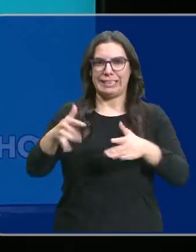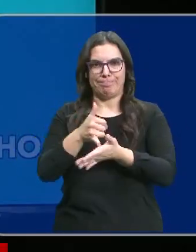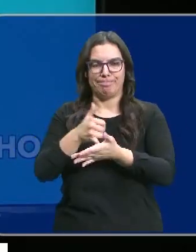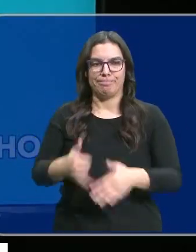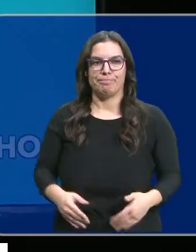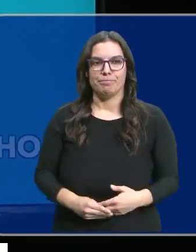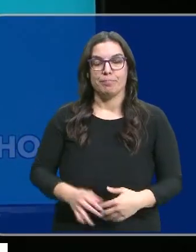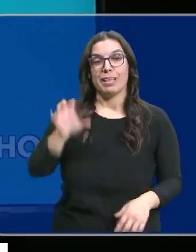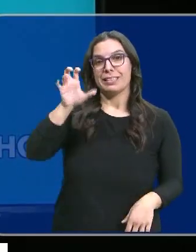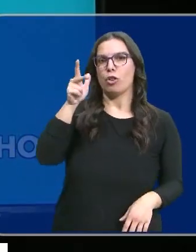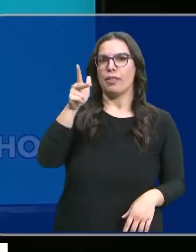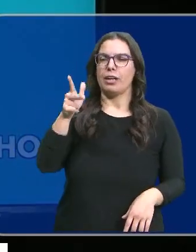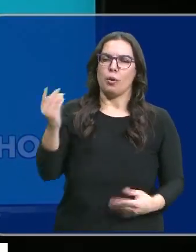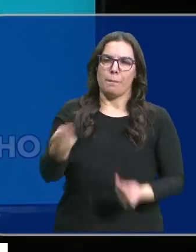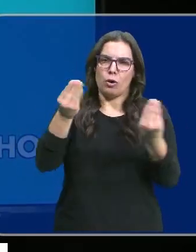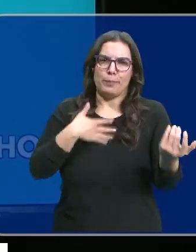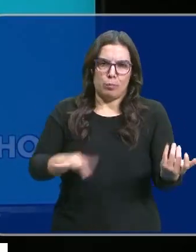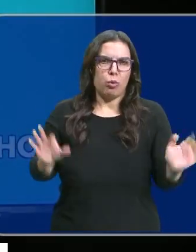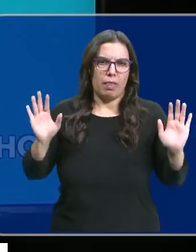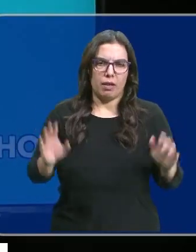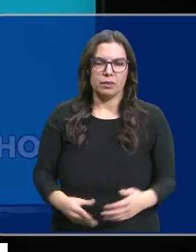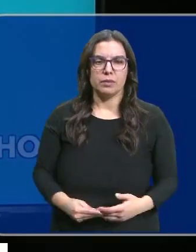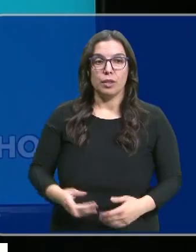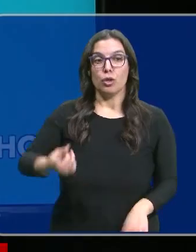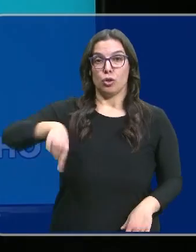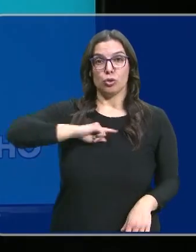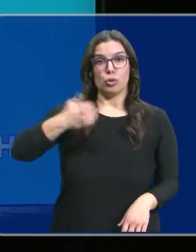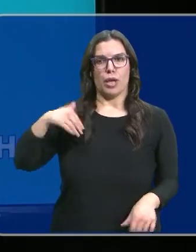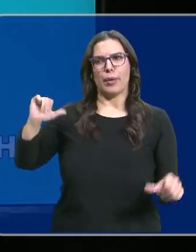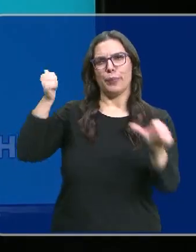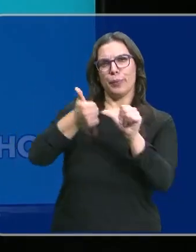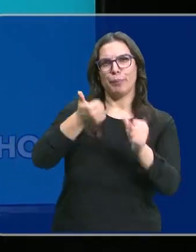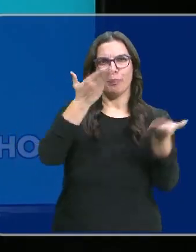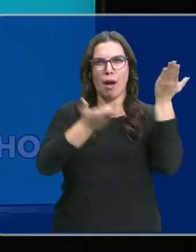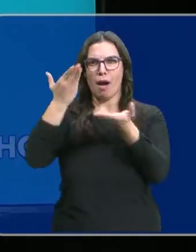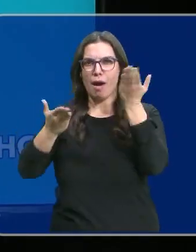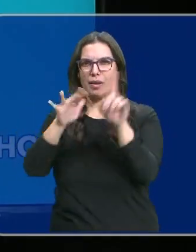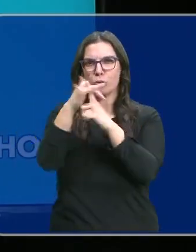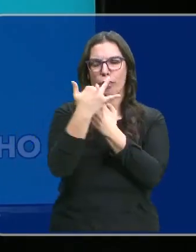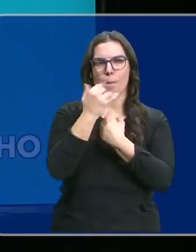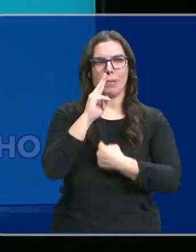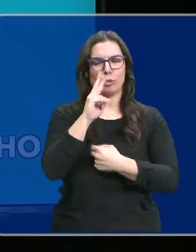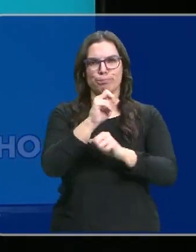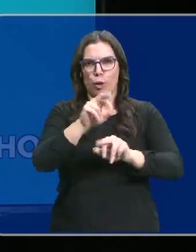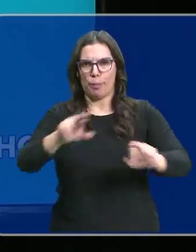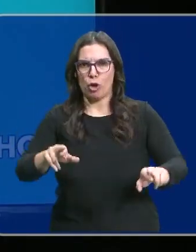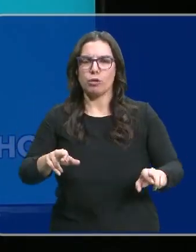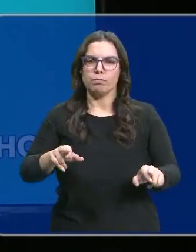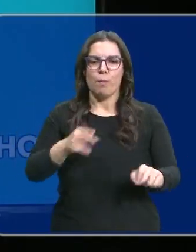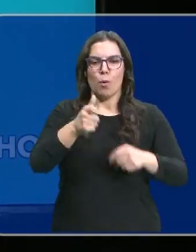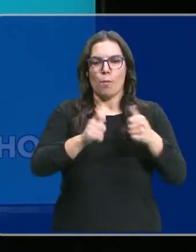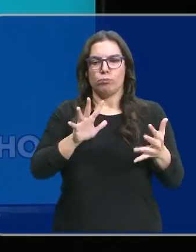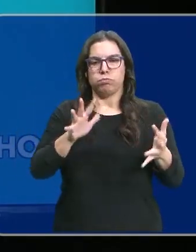tiene una salud muy mejorable. Nosotros que llevamos tiempo midiendo un poco la situación de deterioro, que era